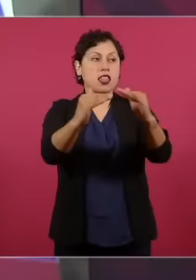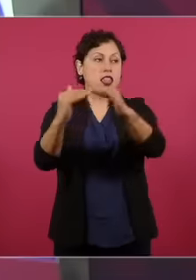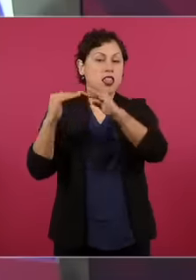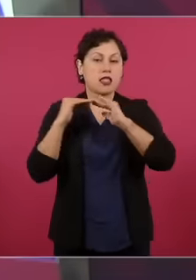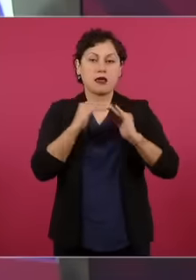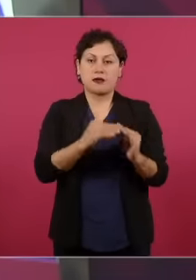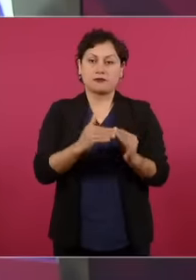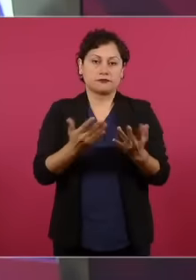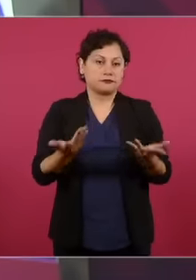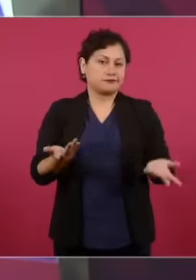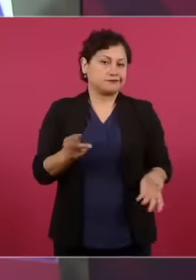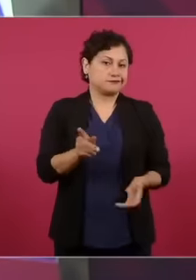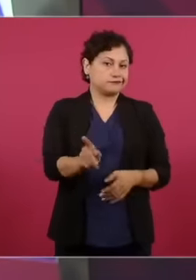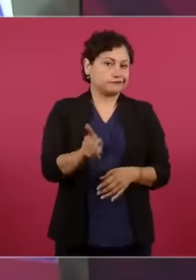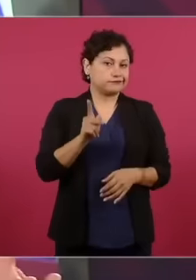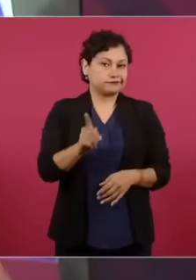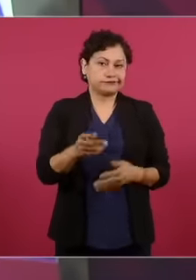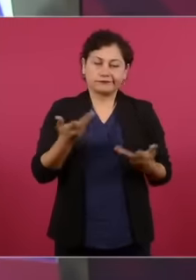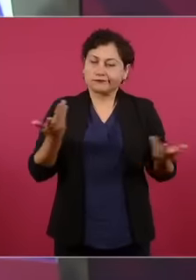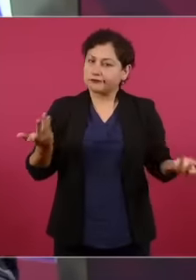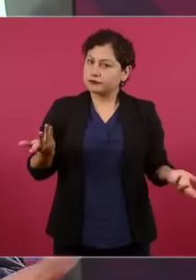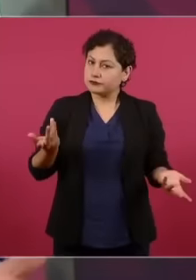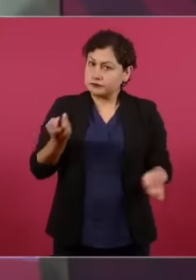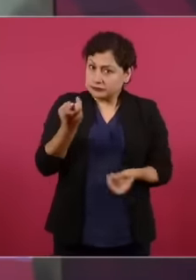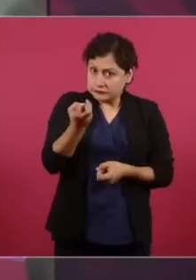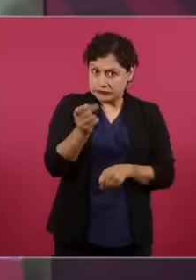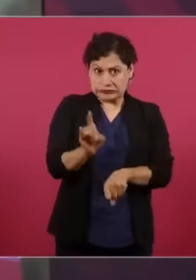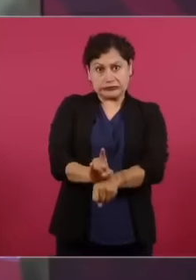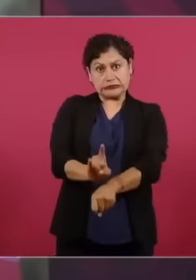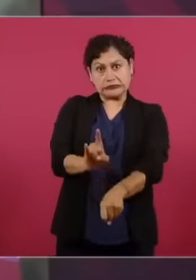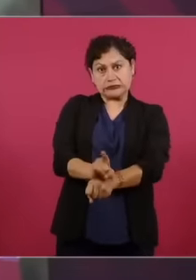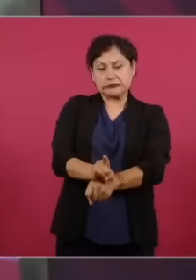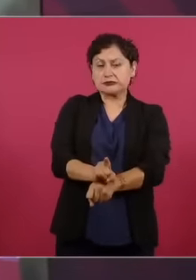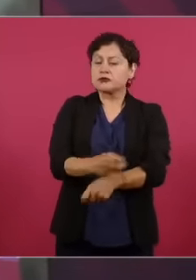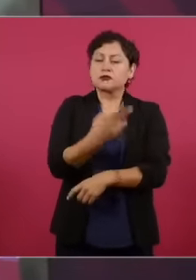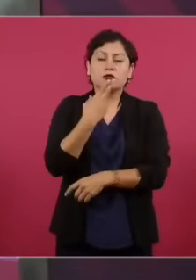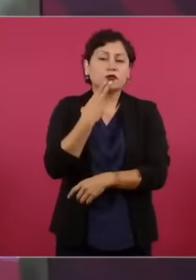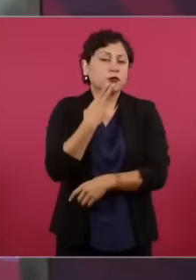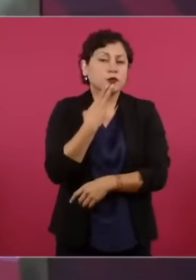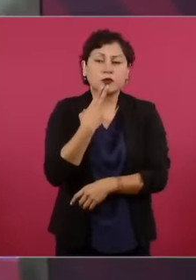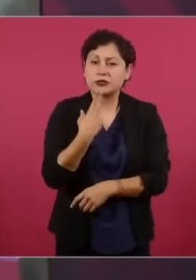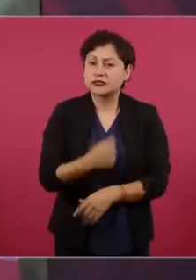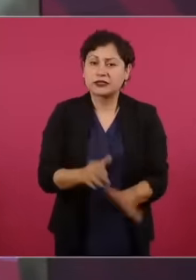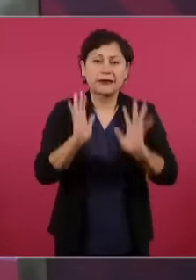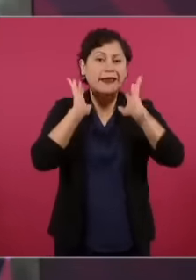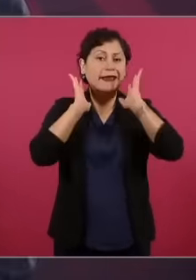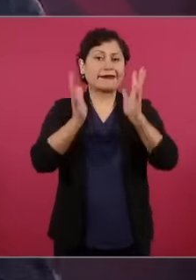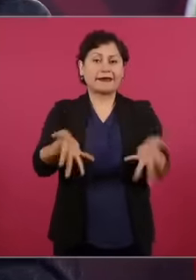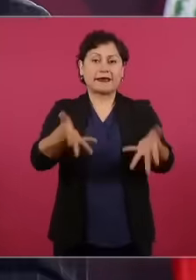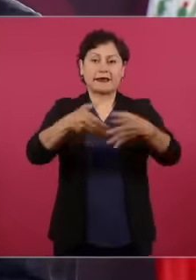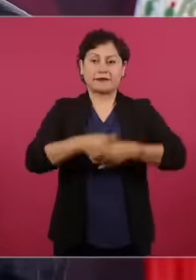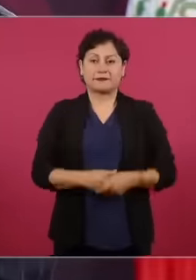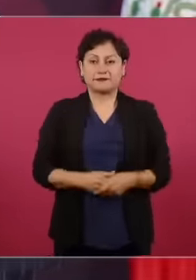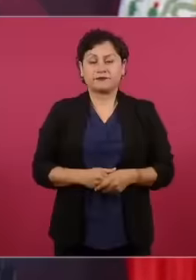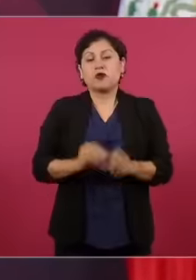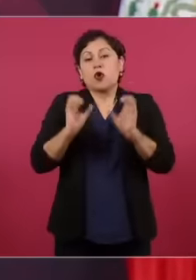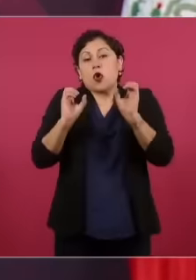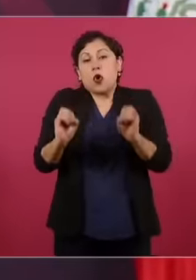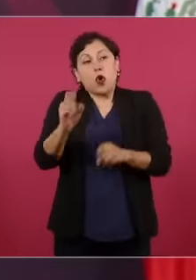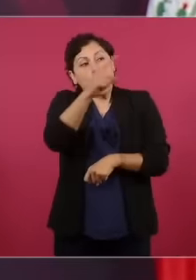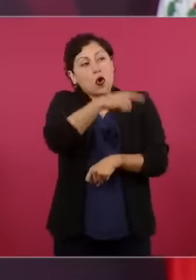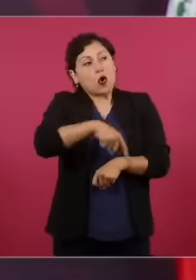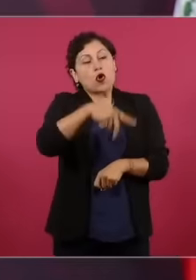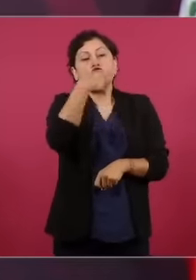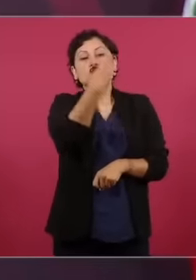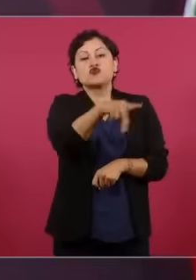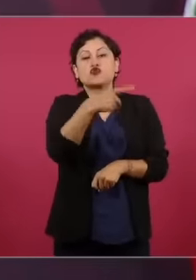Y eso Ya no funciona Como no les funciona Su clasismo Su